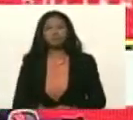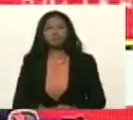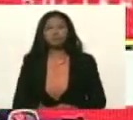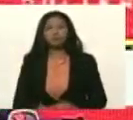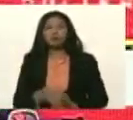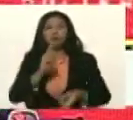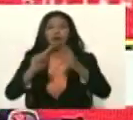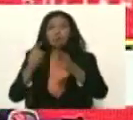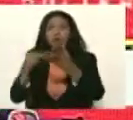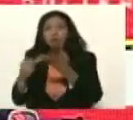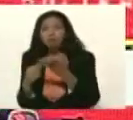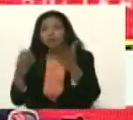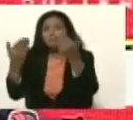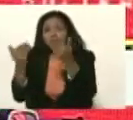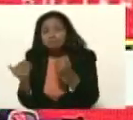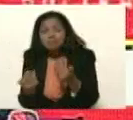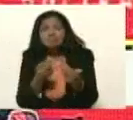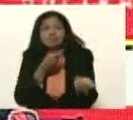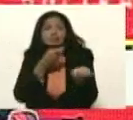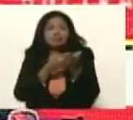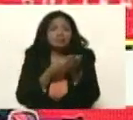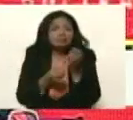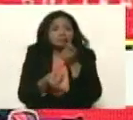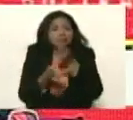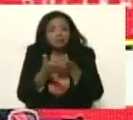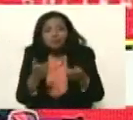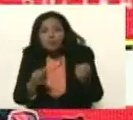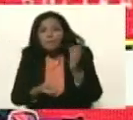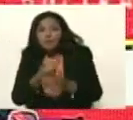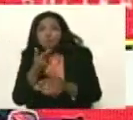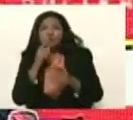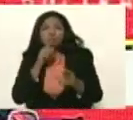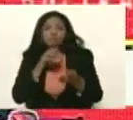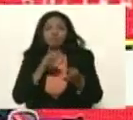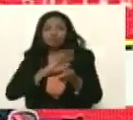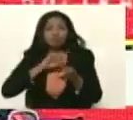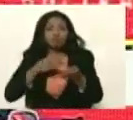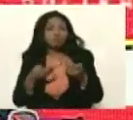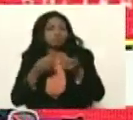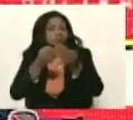Algún recursito por aquí, algún recursito por allá siempre disparamos.